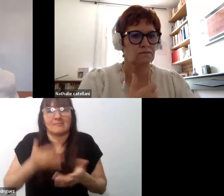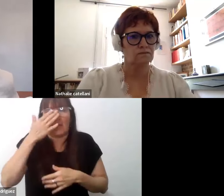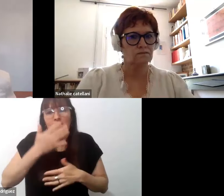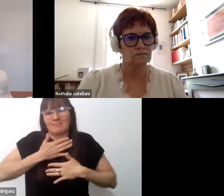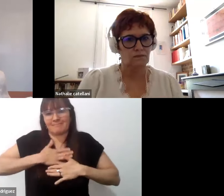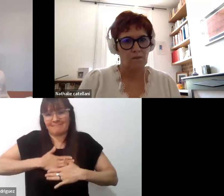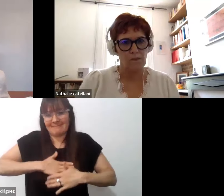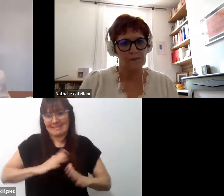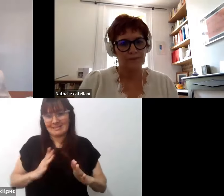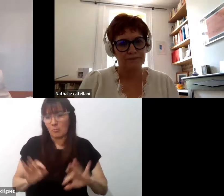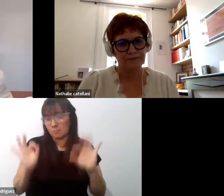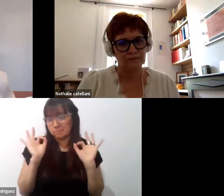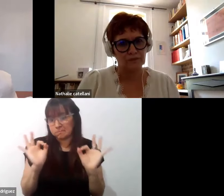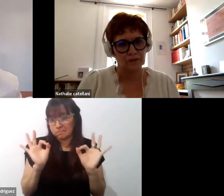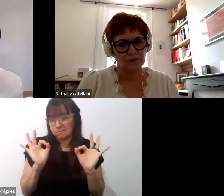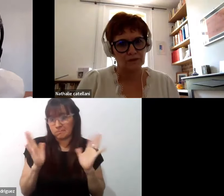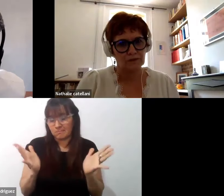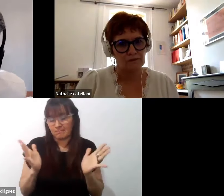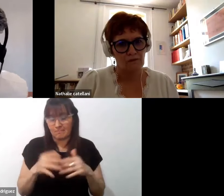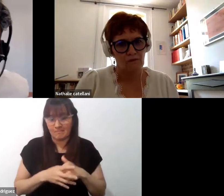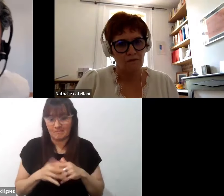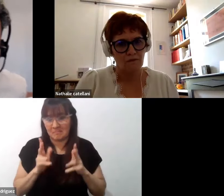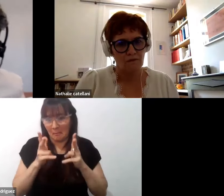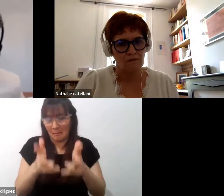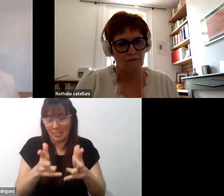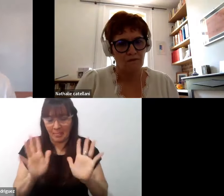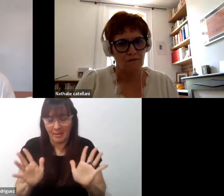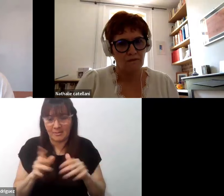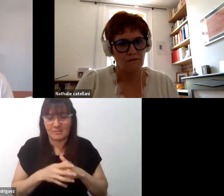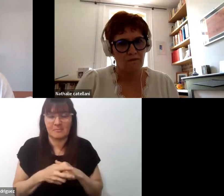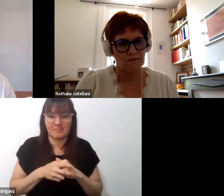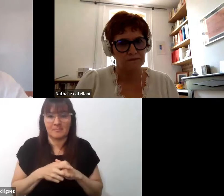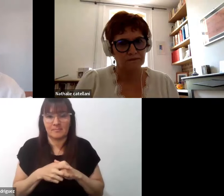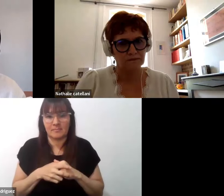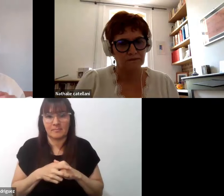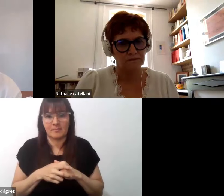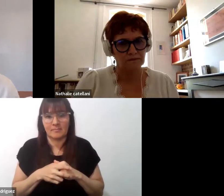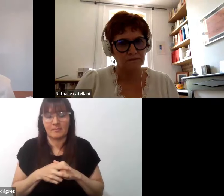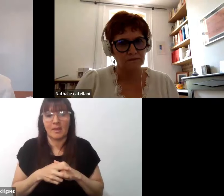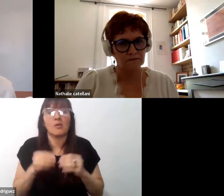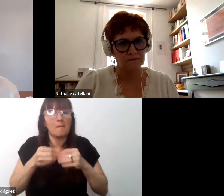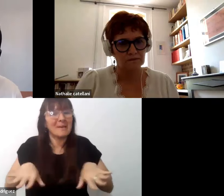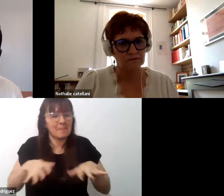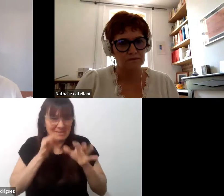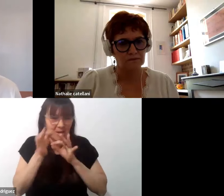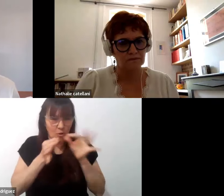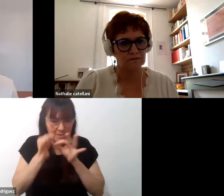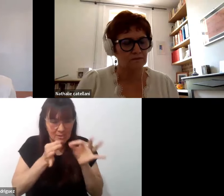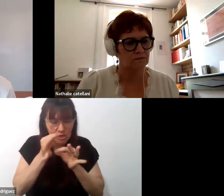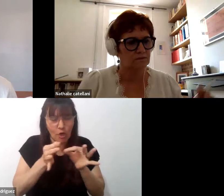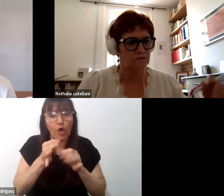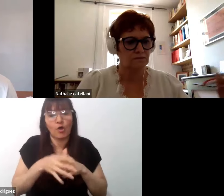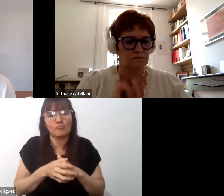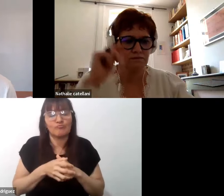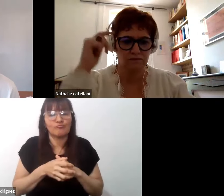conforme con lo que ya sabía o lo que ya dijo. Entonces, para empezar la conversación voy a